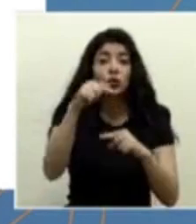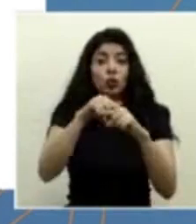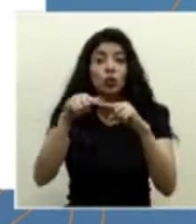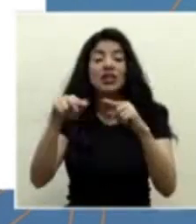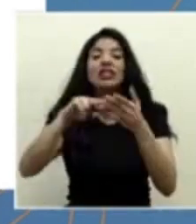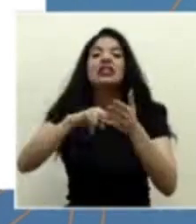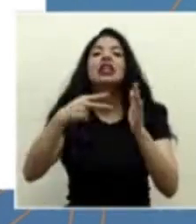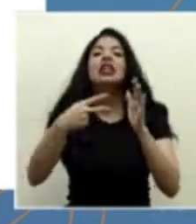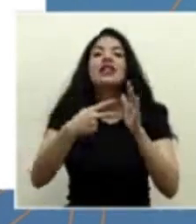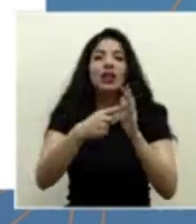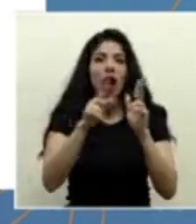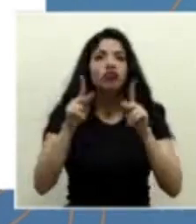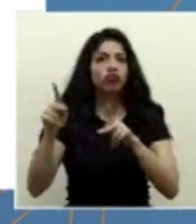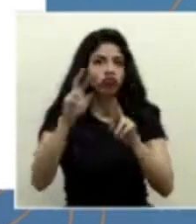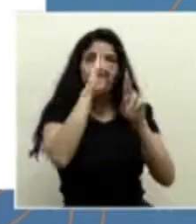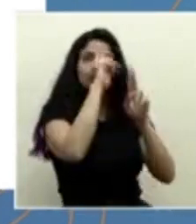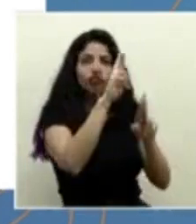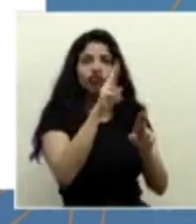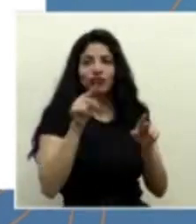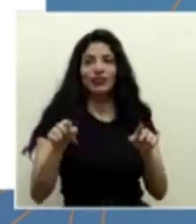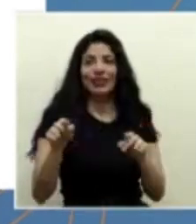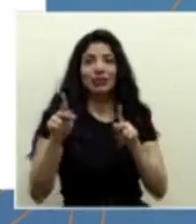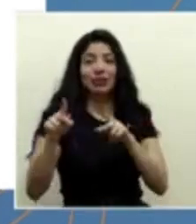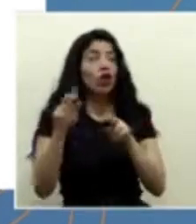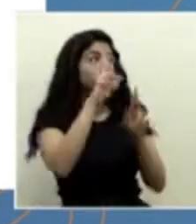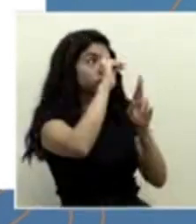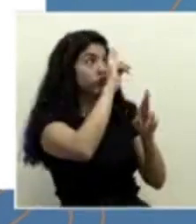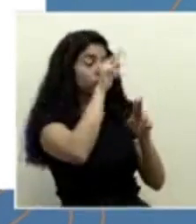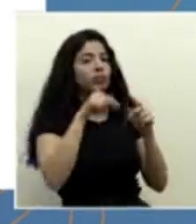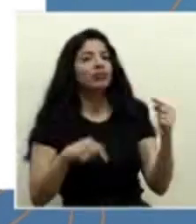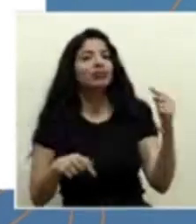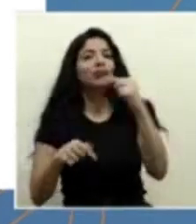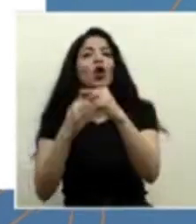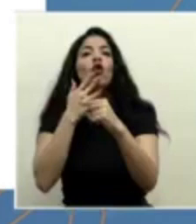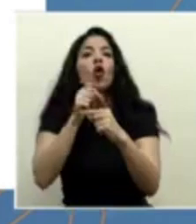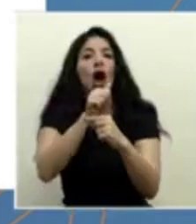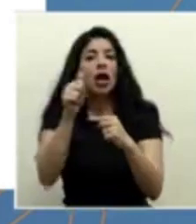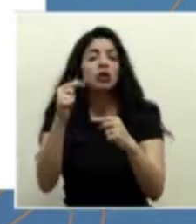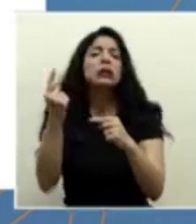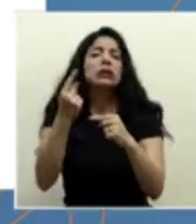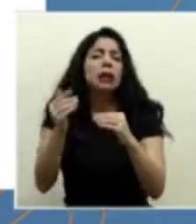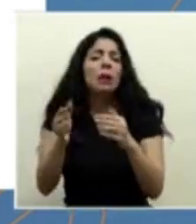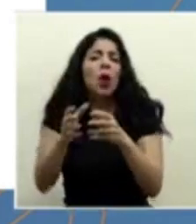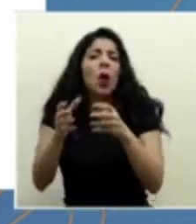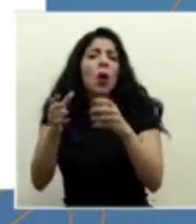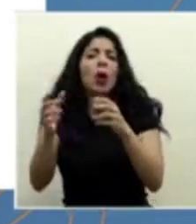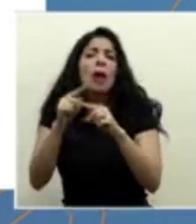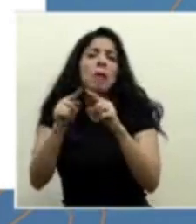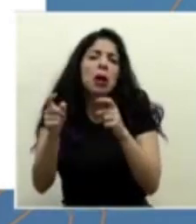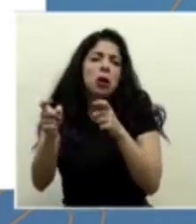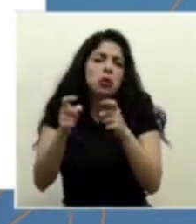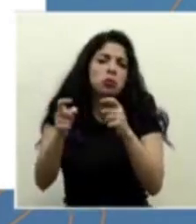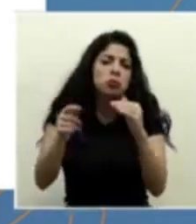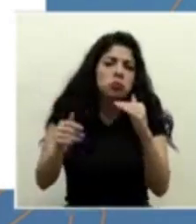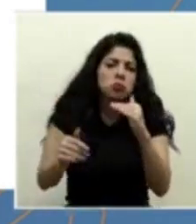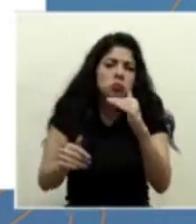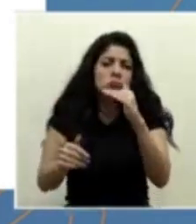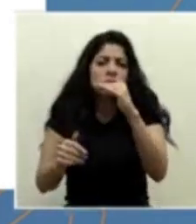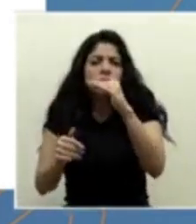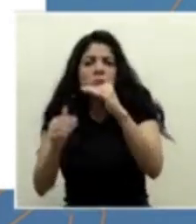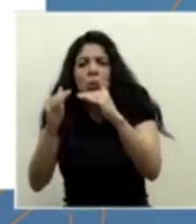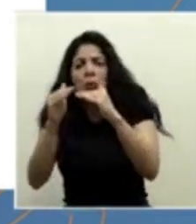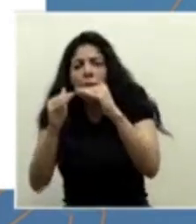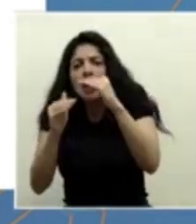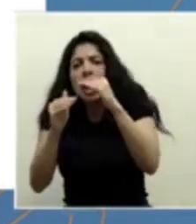acatamiento, que al final tiene una oscilación, siempre con tendencia al aumento, que estaría llegando aproximadamente un